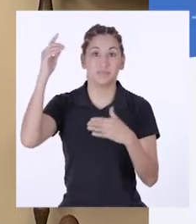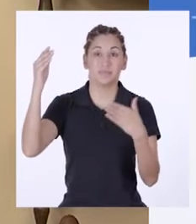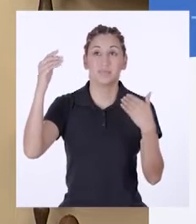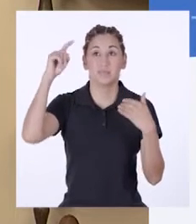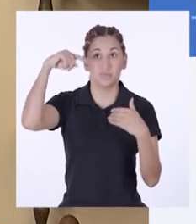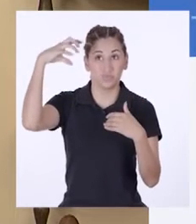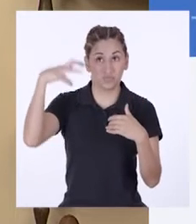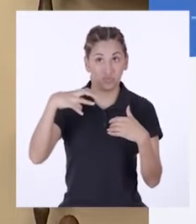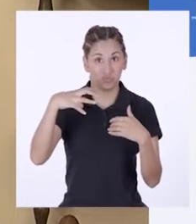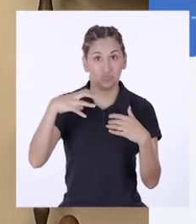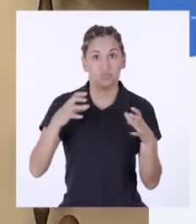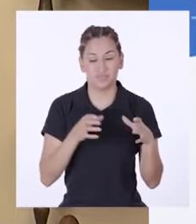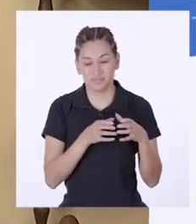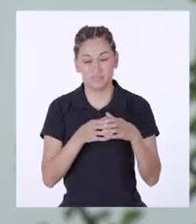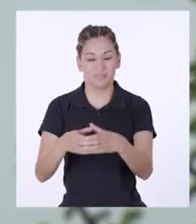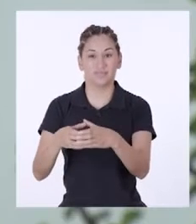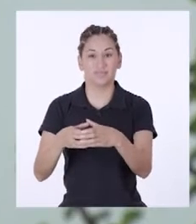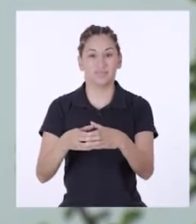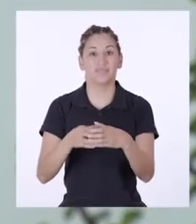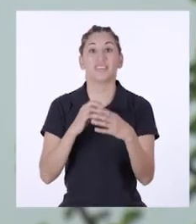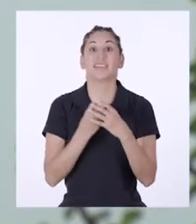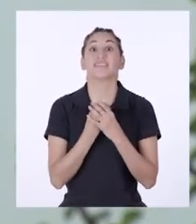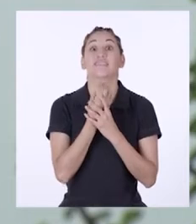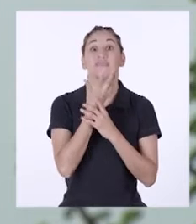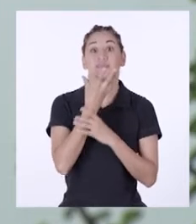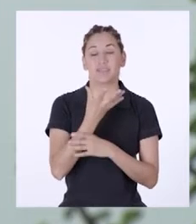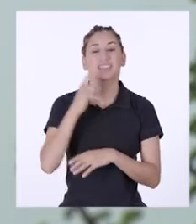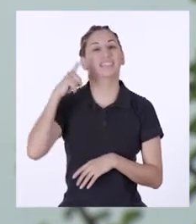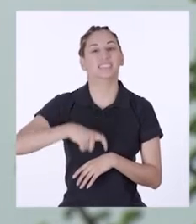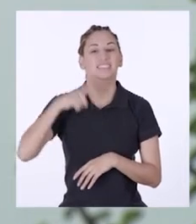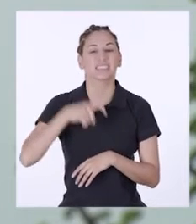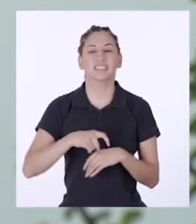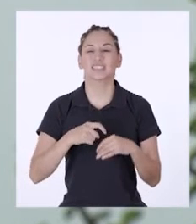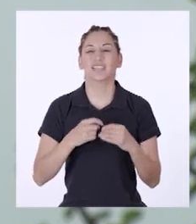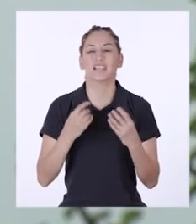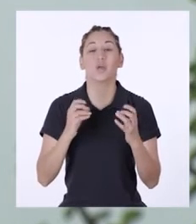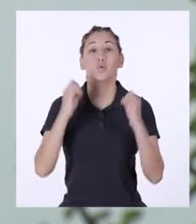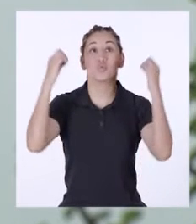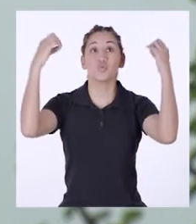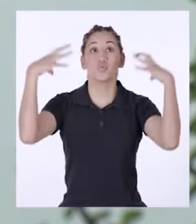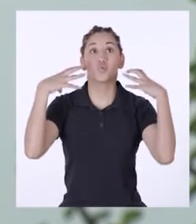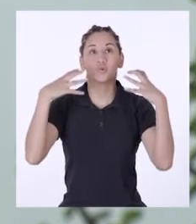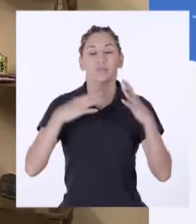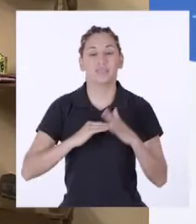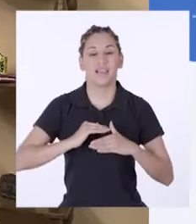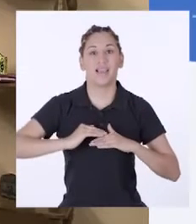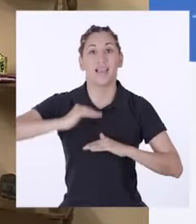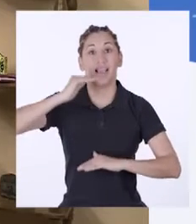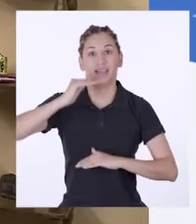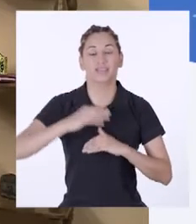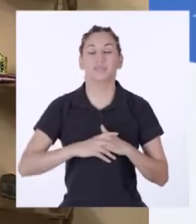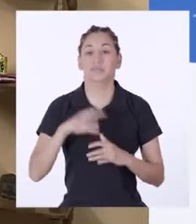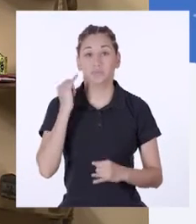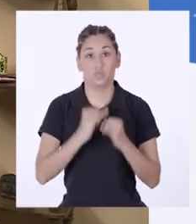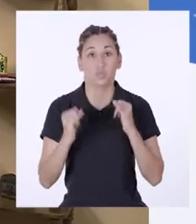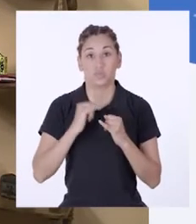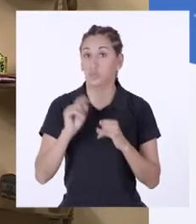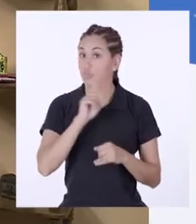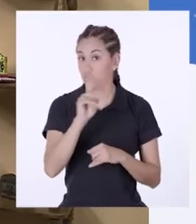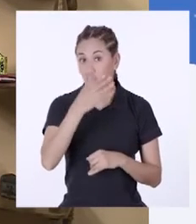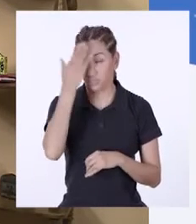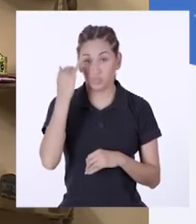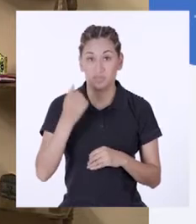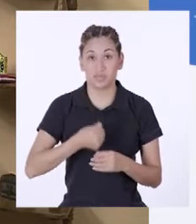ventana o un lugar soleado. Las plantas necesitamos luz para crecer. Por último, no